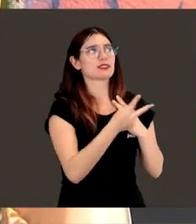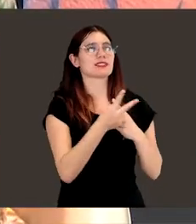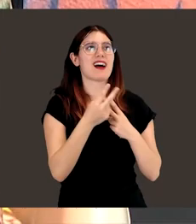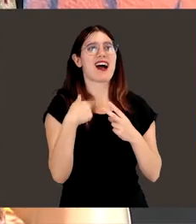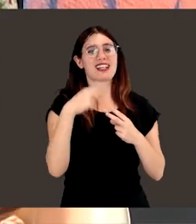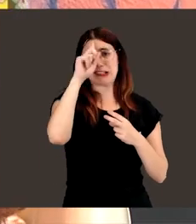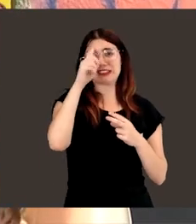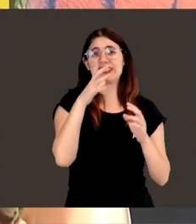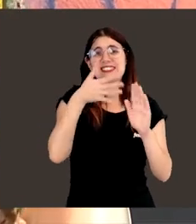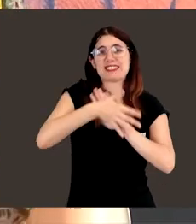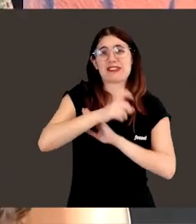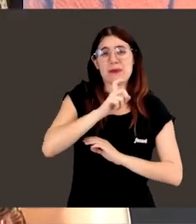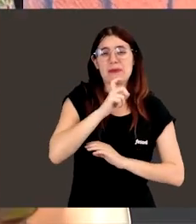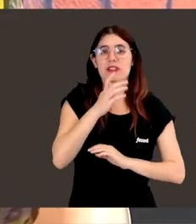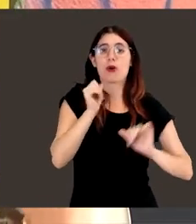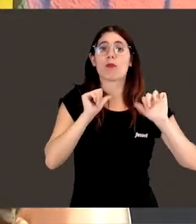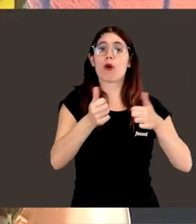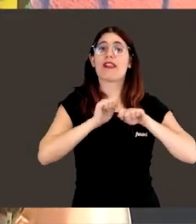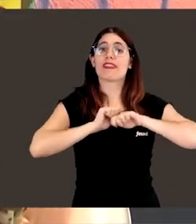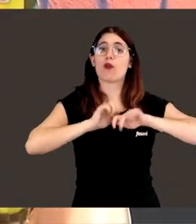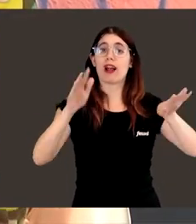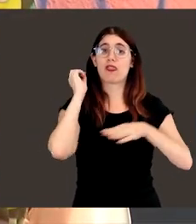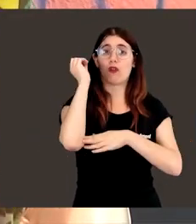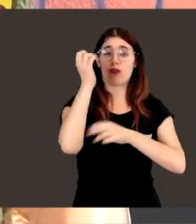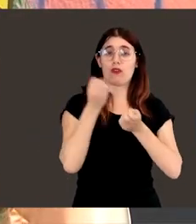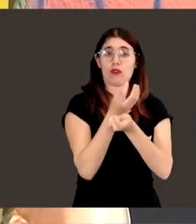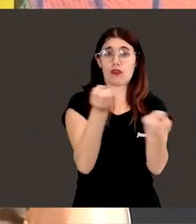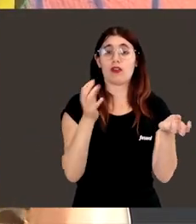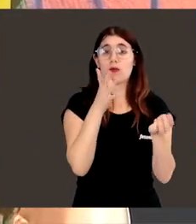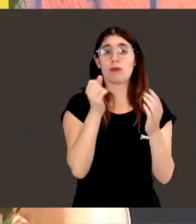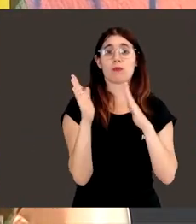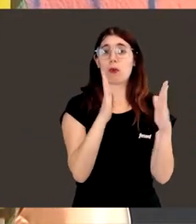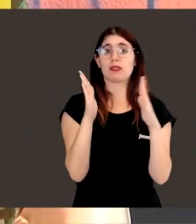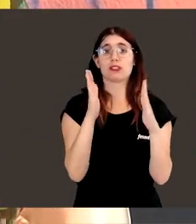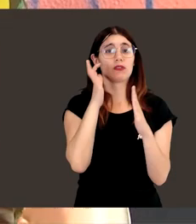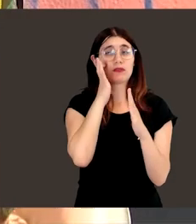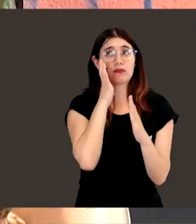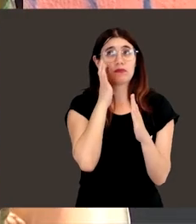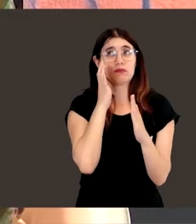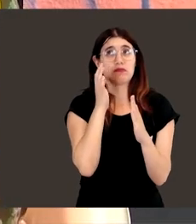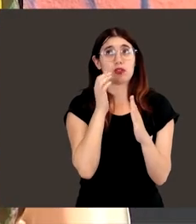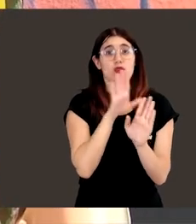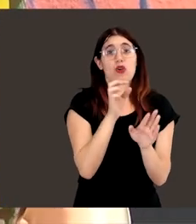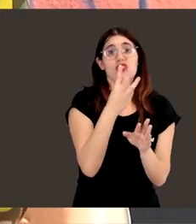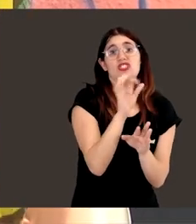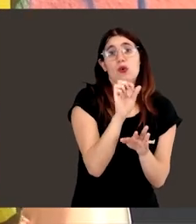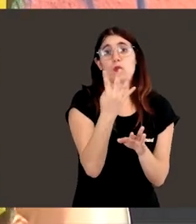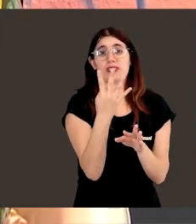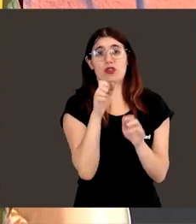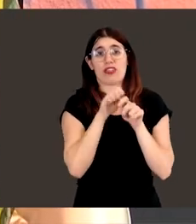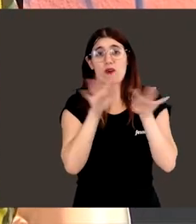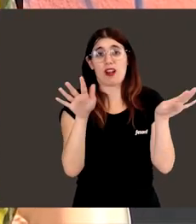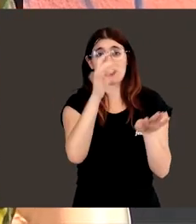sé cómo explicar. Yo empecé a hacer divulgación en un momento que no había, creo que éramos tres, cuatro divulgadores en España,